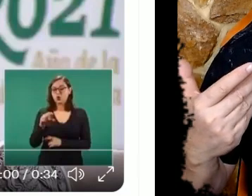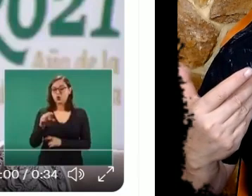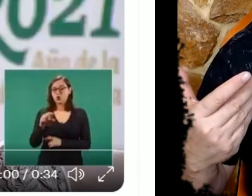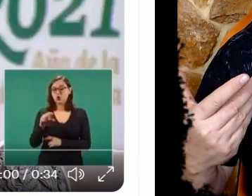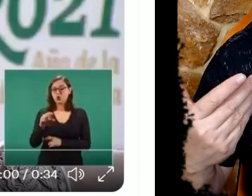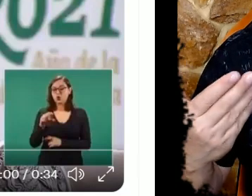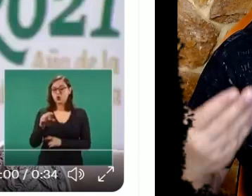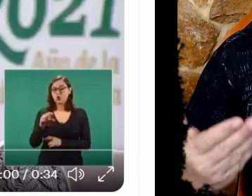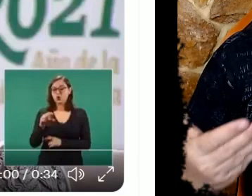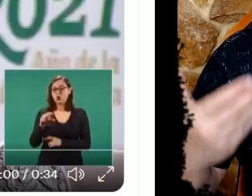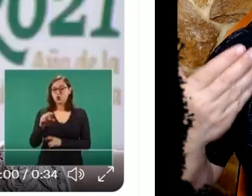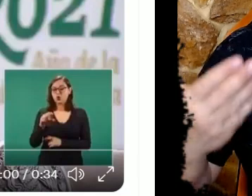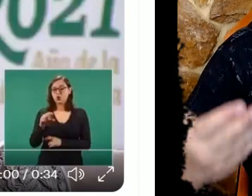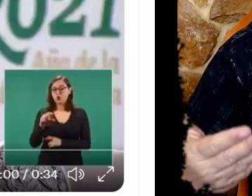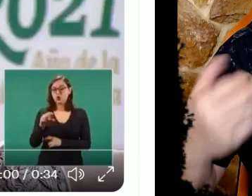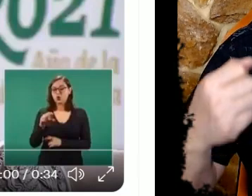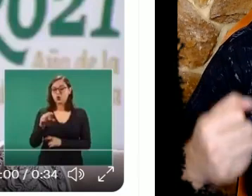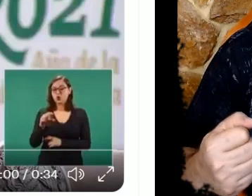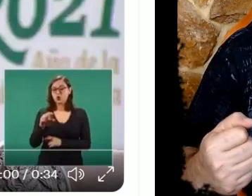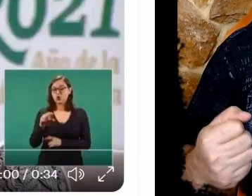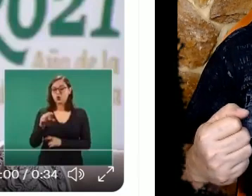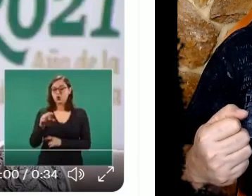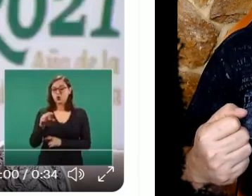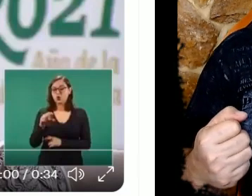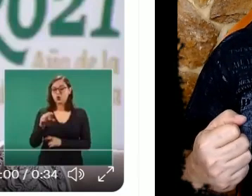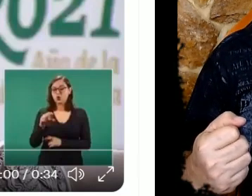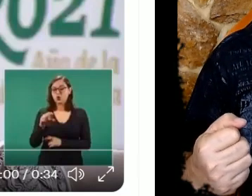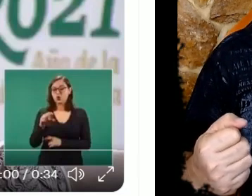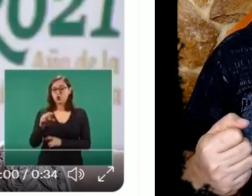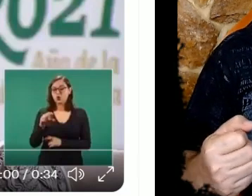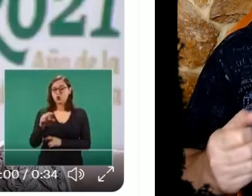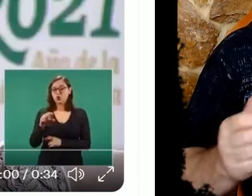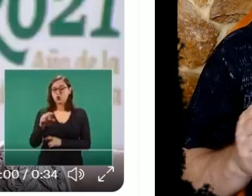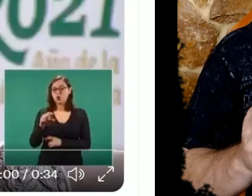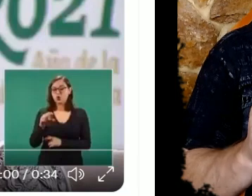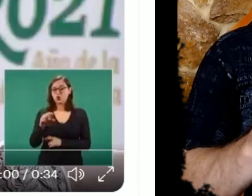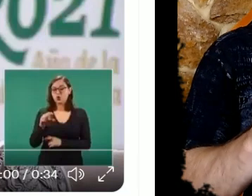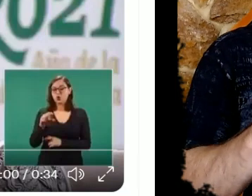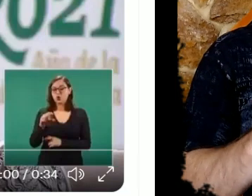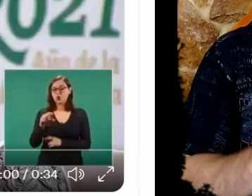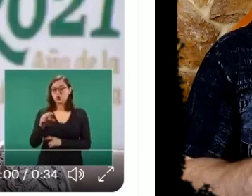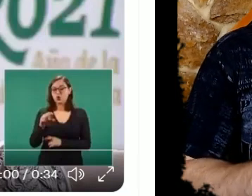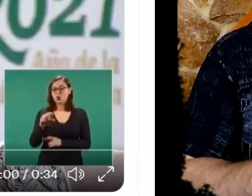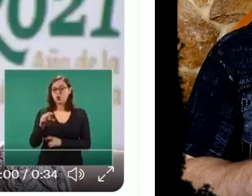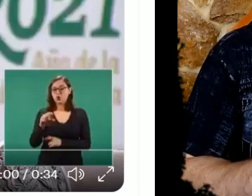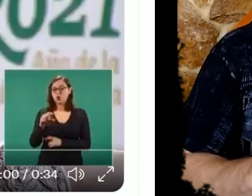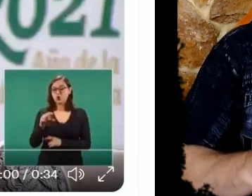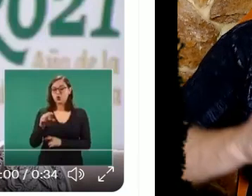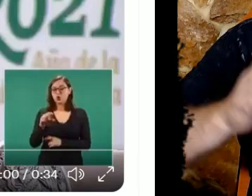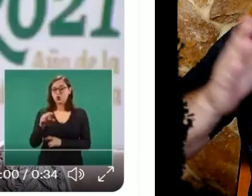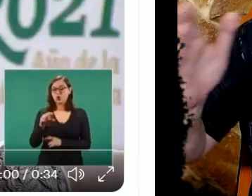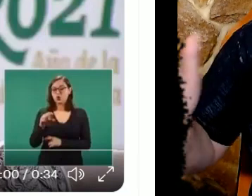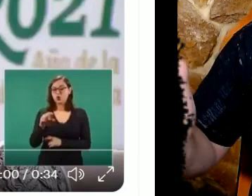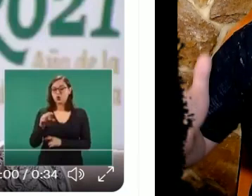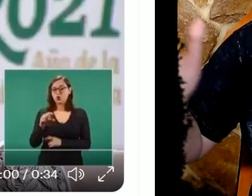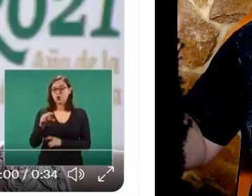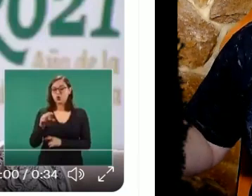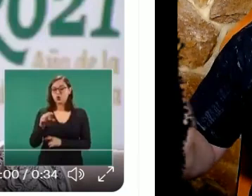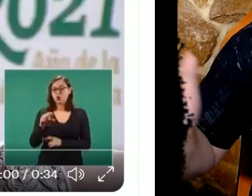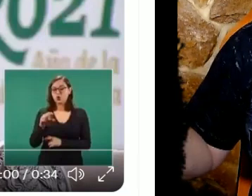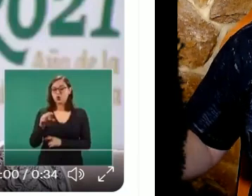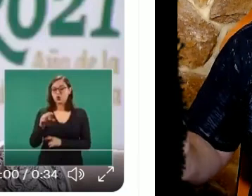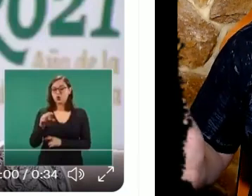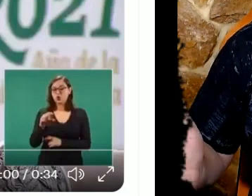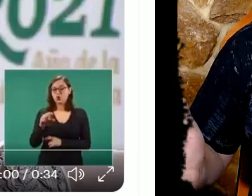pues pensantes y humanísticas vemos que no que fueron creados para hacer cierto papel pero que carecen de mucho